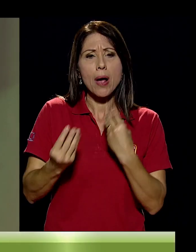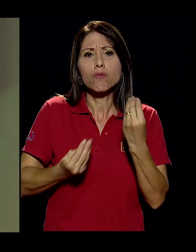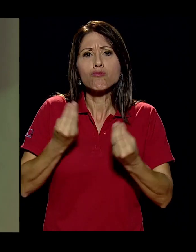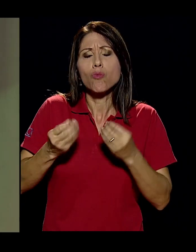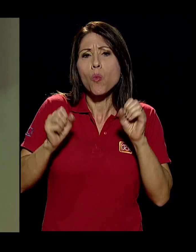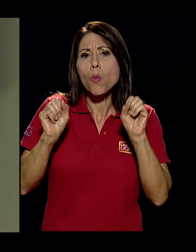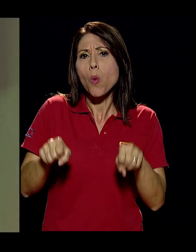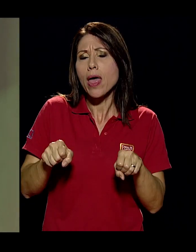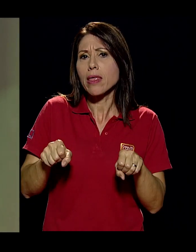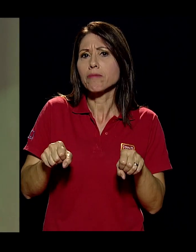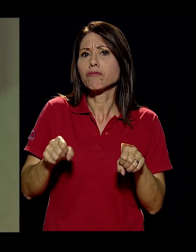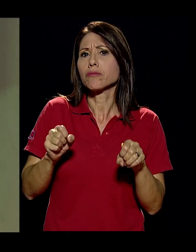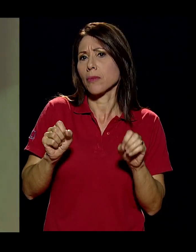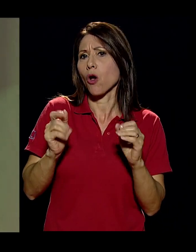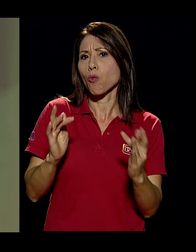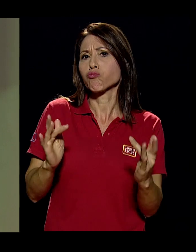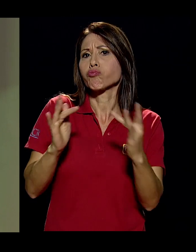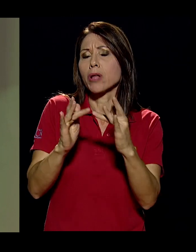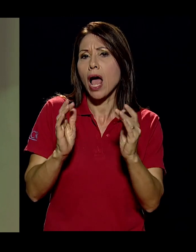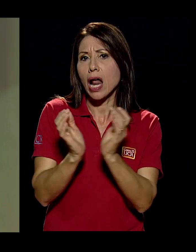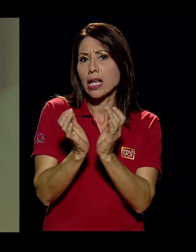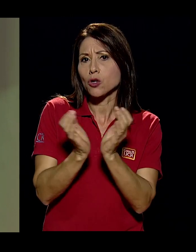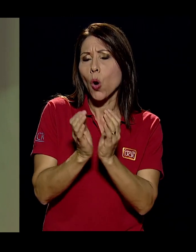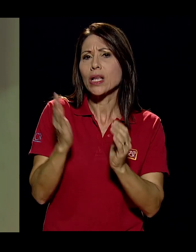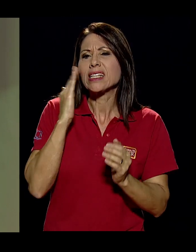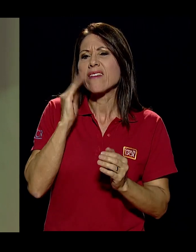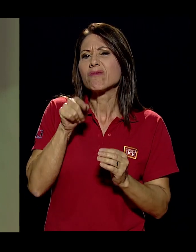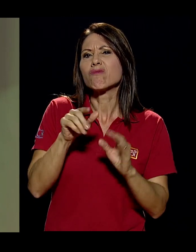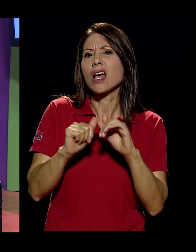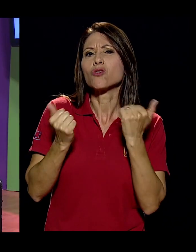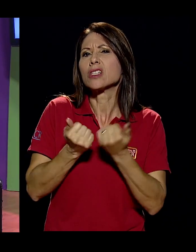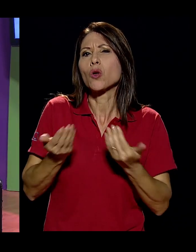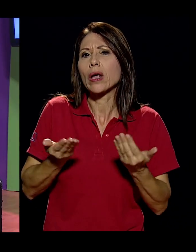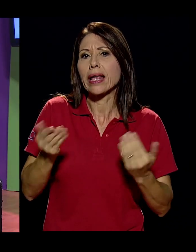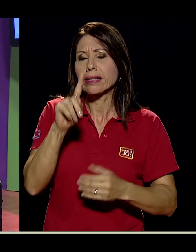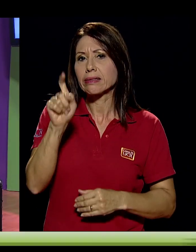pueden llegar también a Nascor, ¿verdad? Y conocer qué es esta asociación.